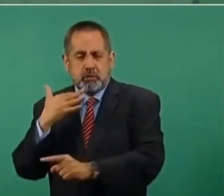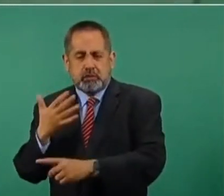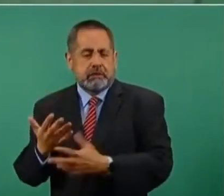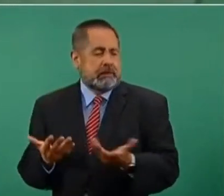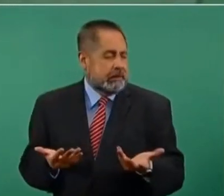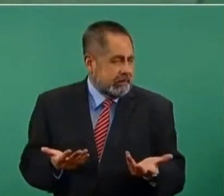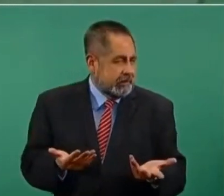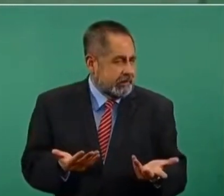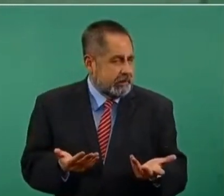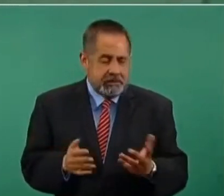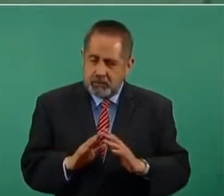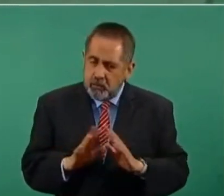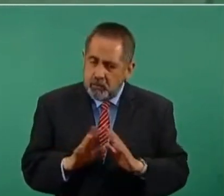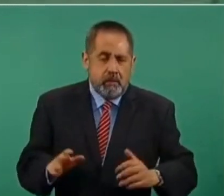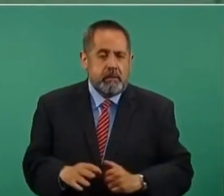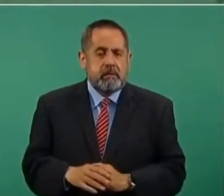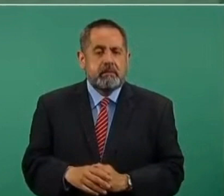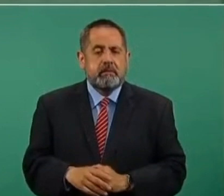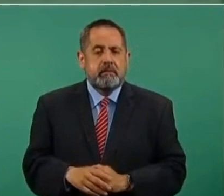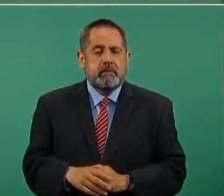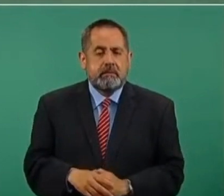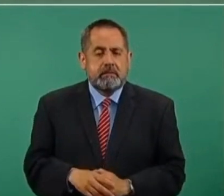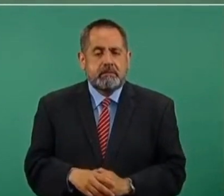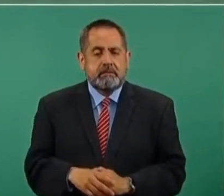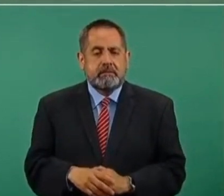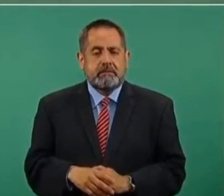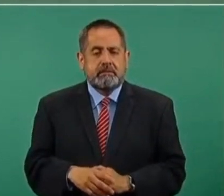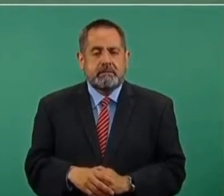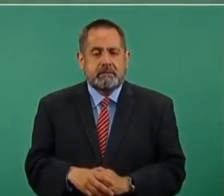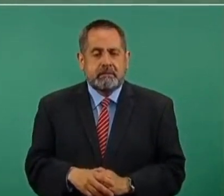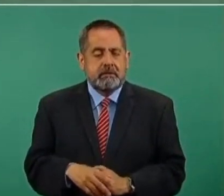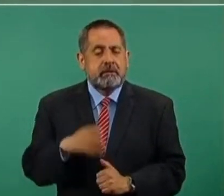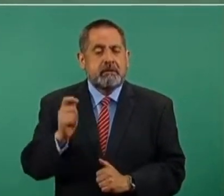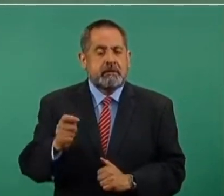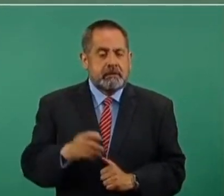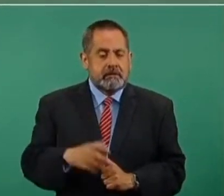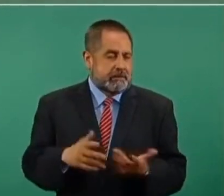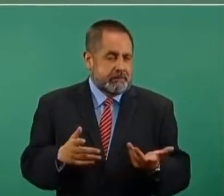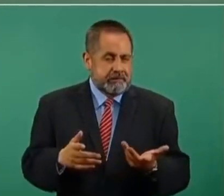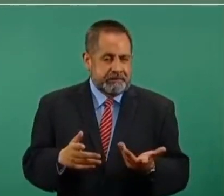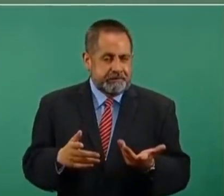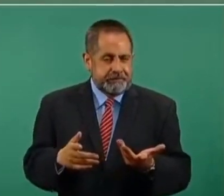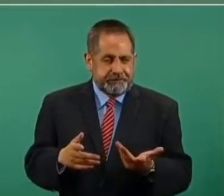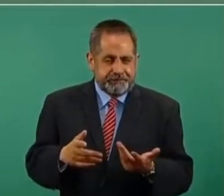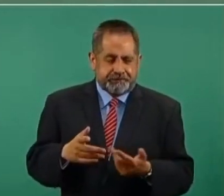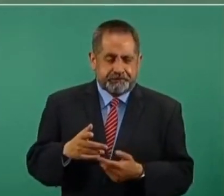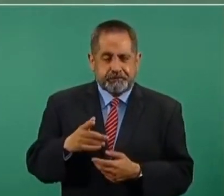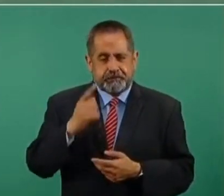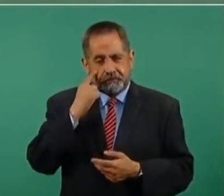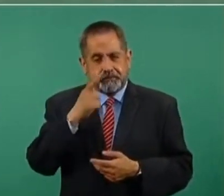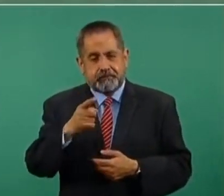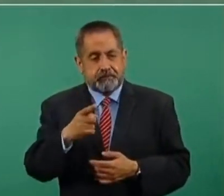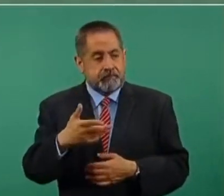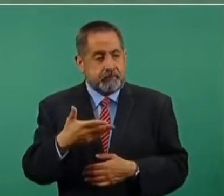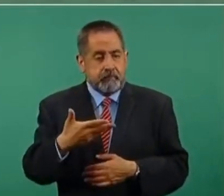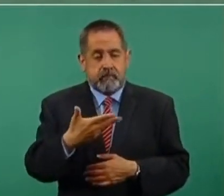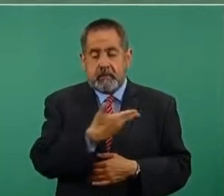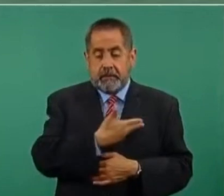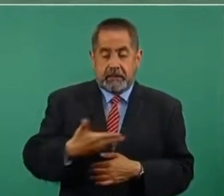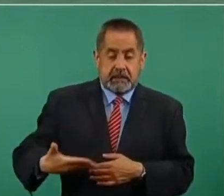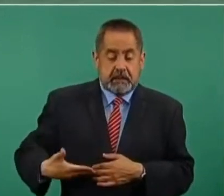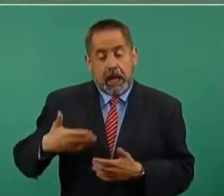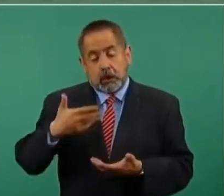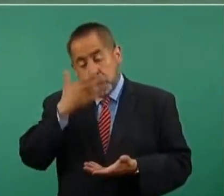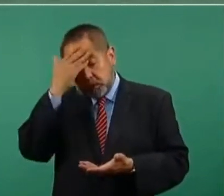el problema, porque es mentira que el presidente no sepa